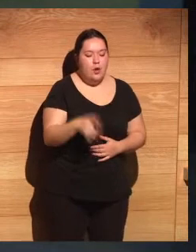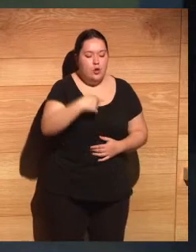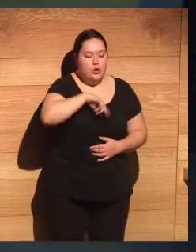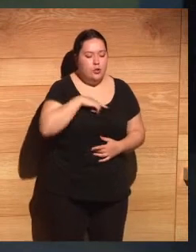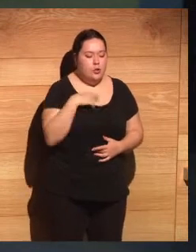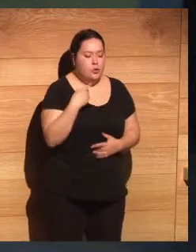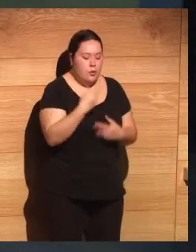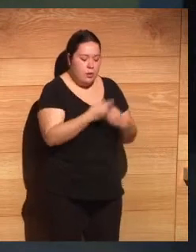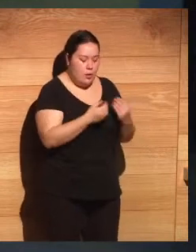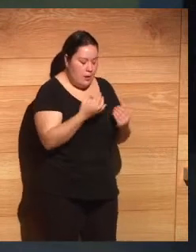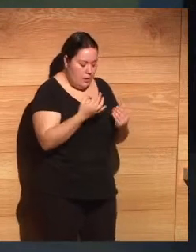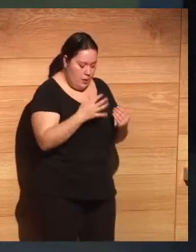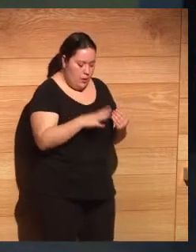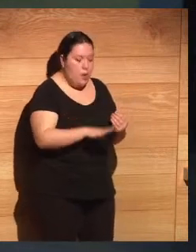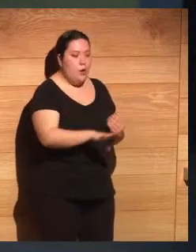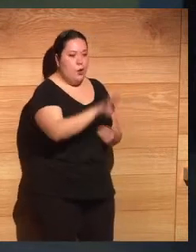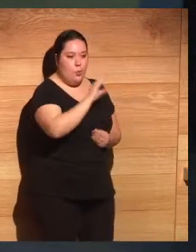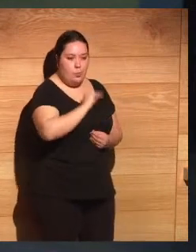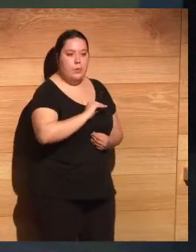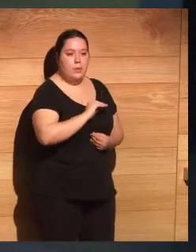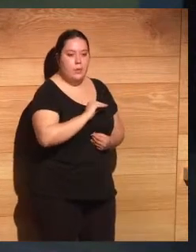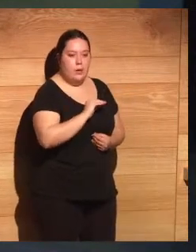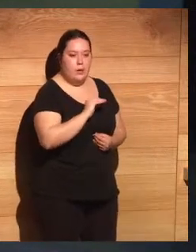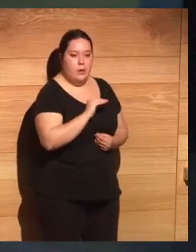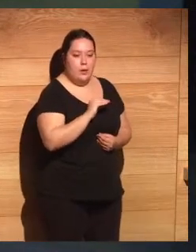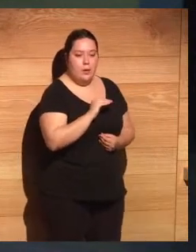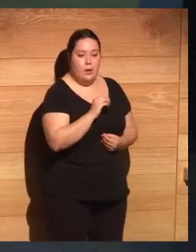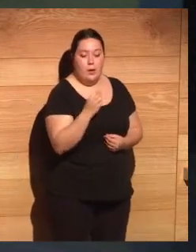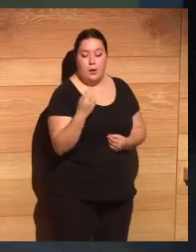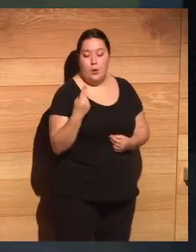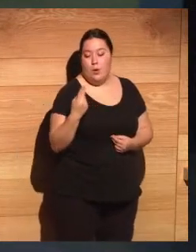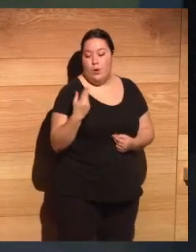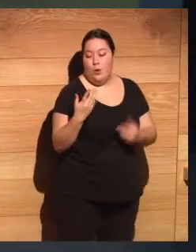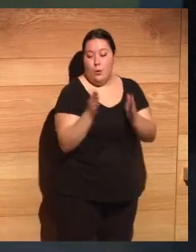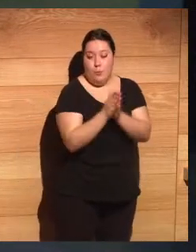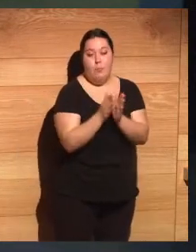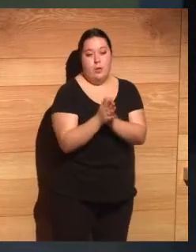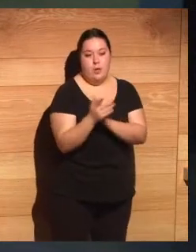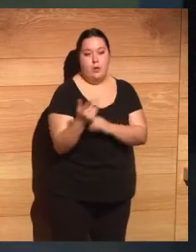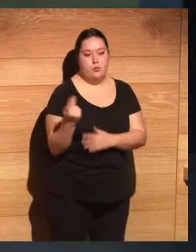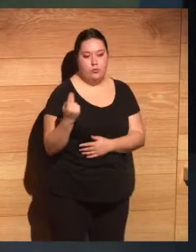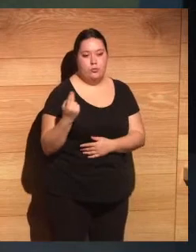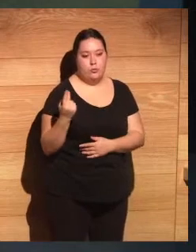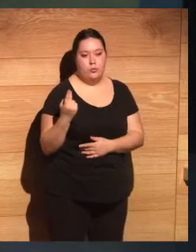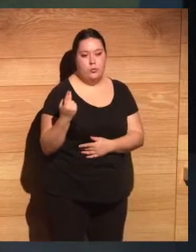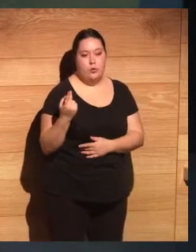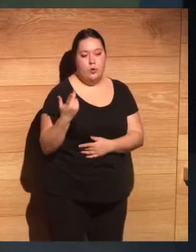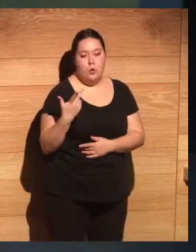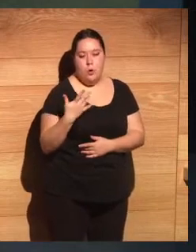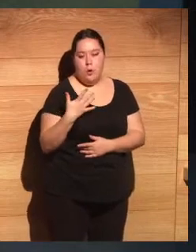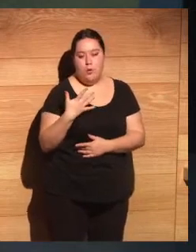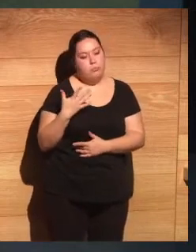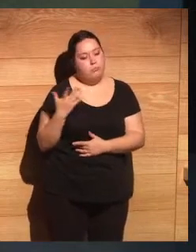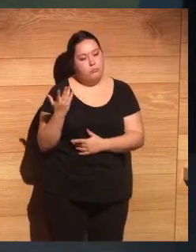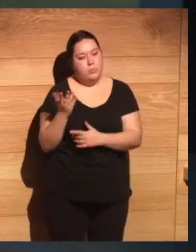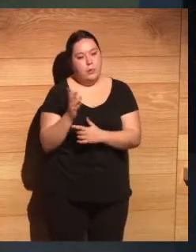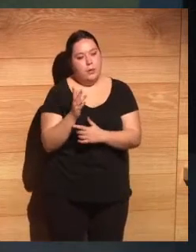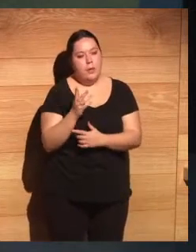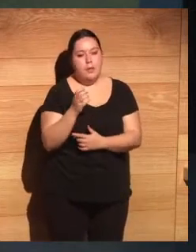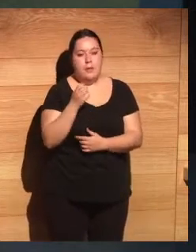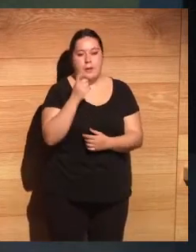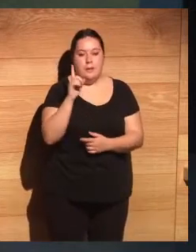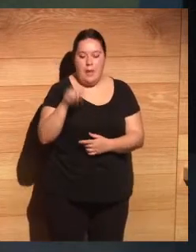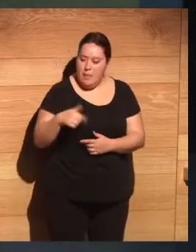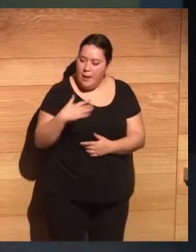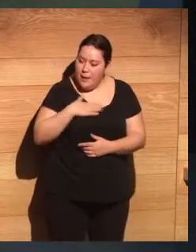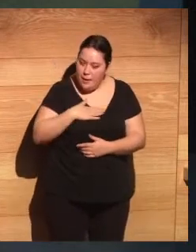pasando, y me acompañan dos personas, María Jesús y Javier, que son capaces de elevarse del vértigo. El problema que tenemos en estos